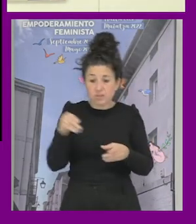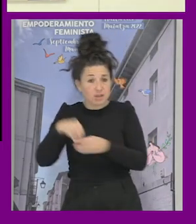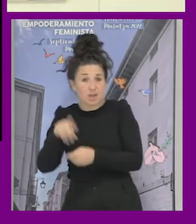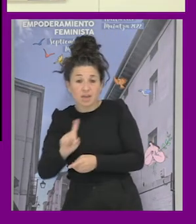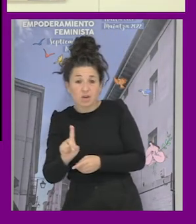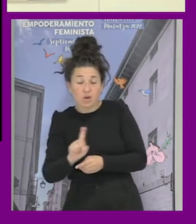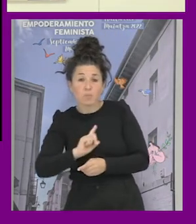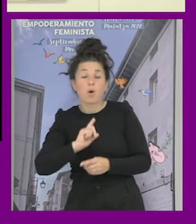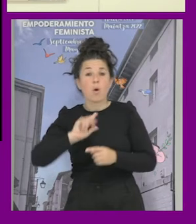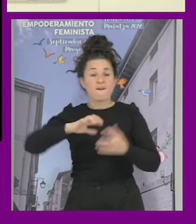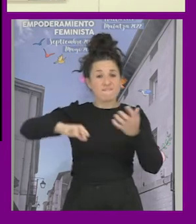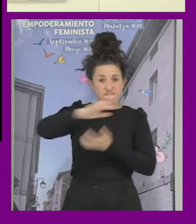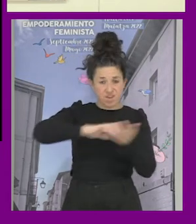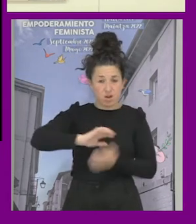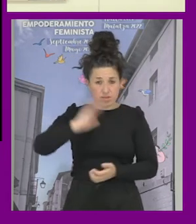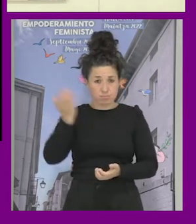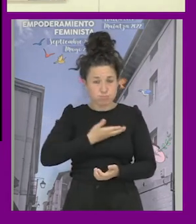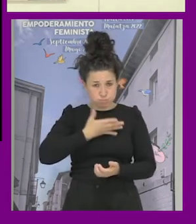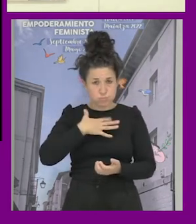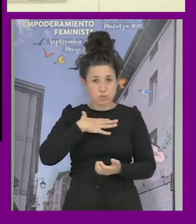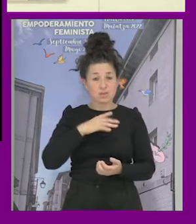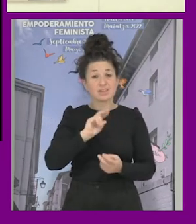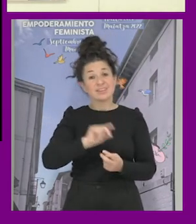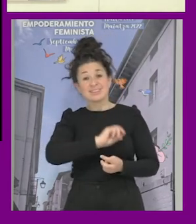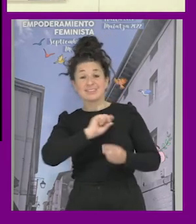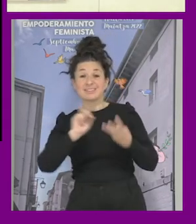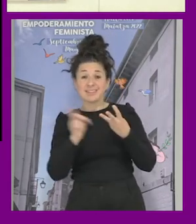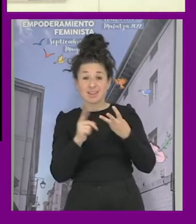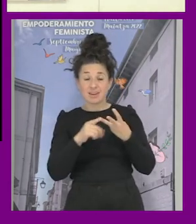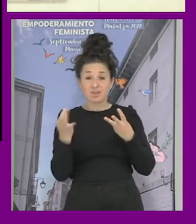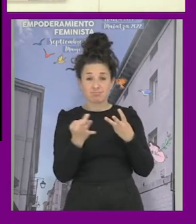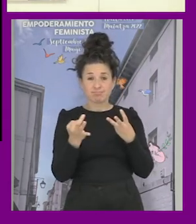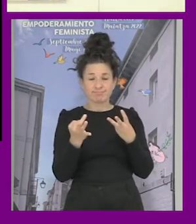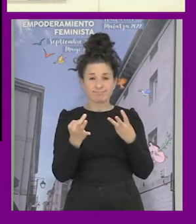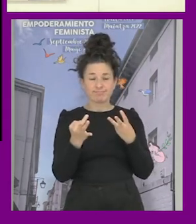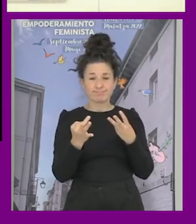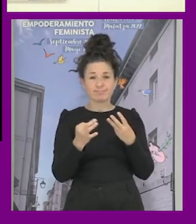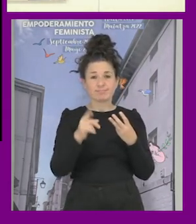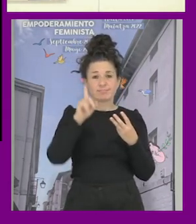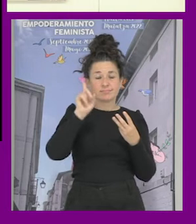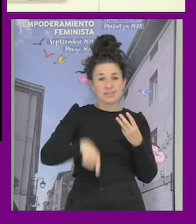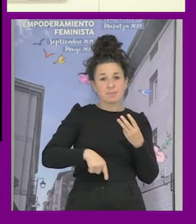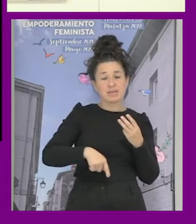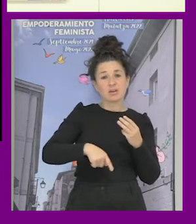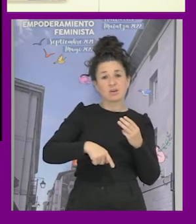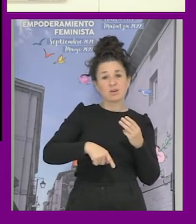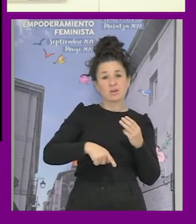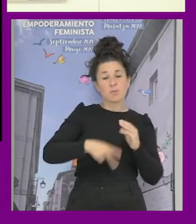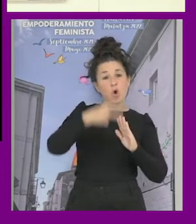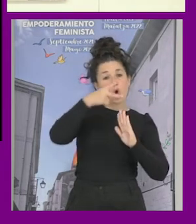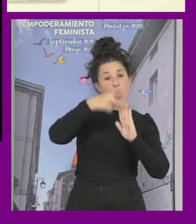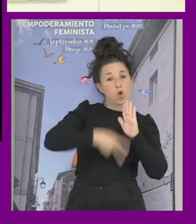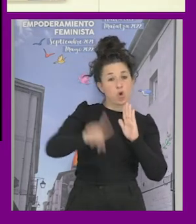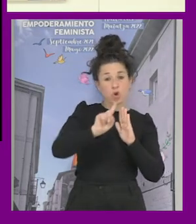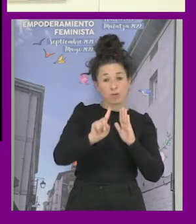etcétera y en segundo lugar en tercer lugar lo que nos plantea es que también lo no normativo es parte del mismo sistema de